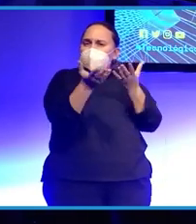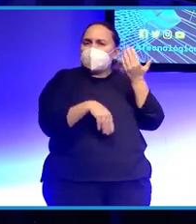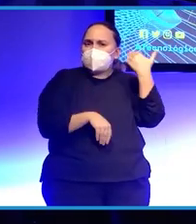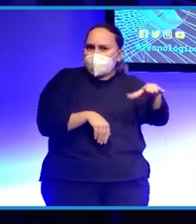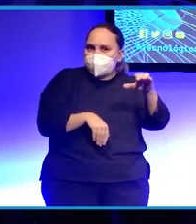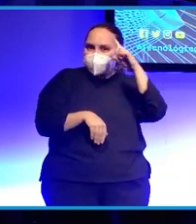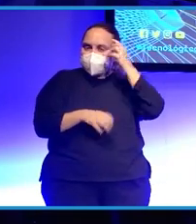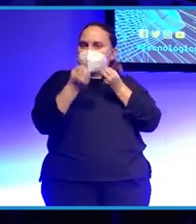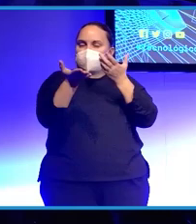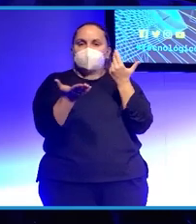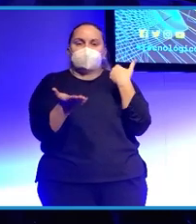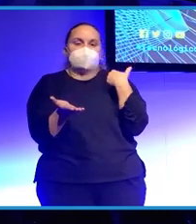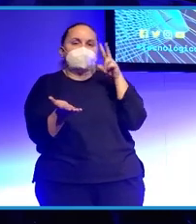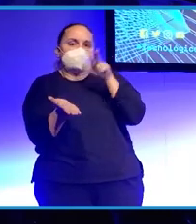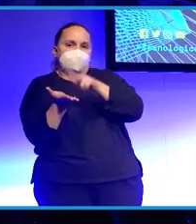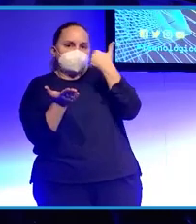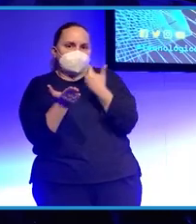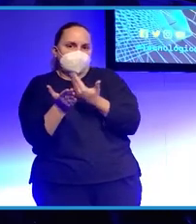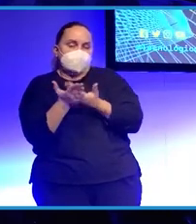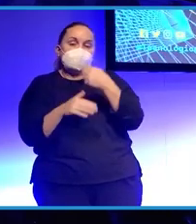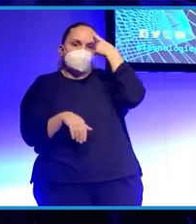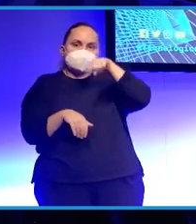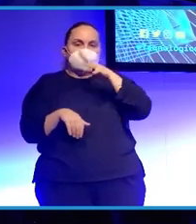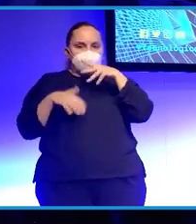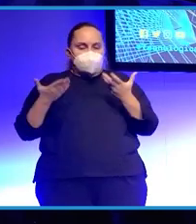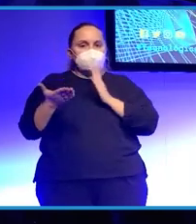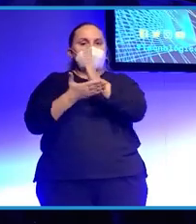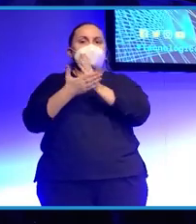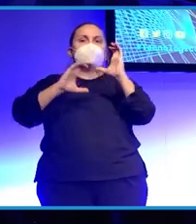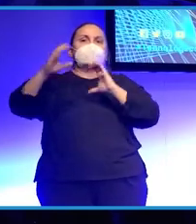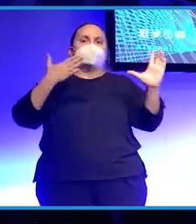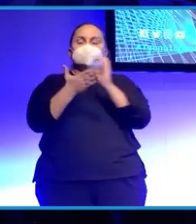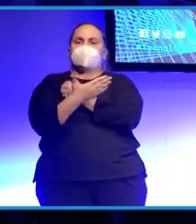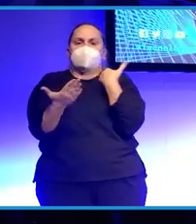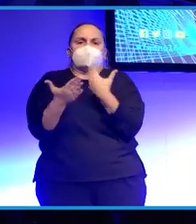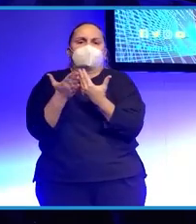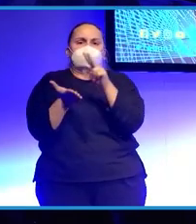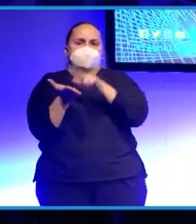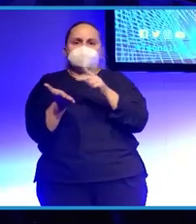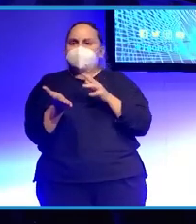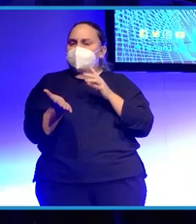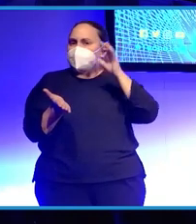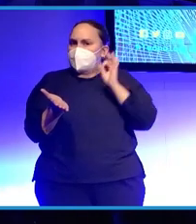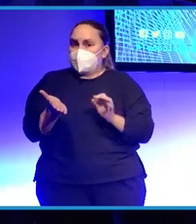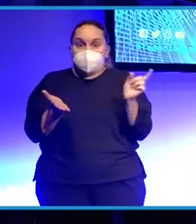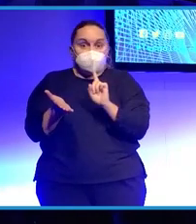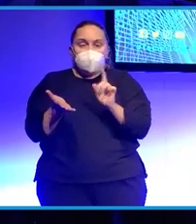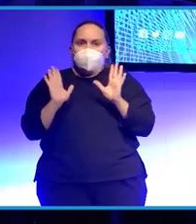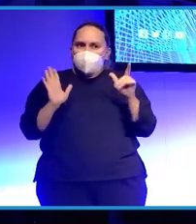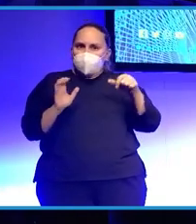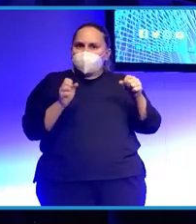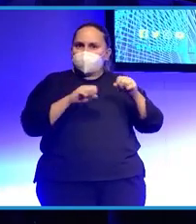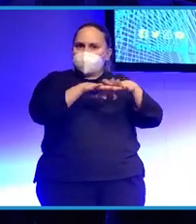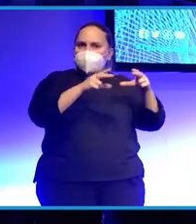que hoy en día en un medio de comunicación tampoco es que haya mucho tiempo para verificar la información, pero ¿no crees que se corre un peligro